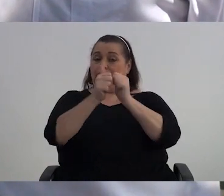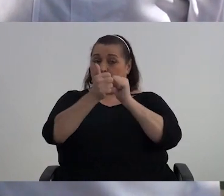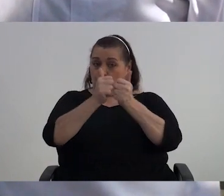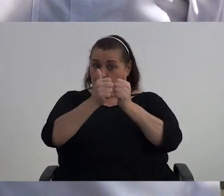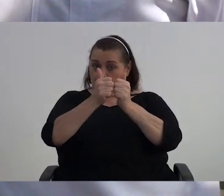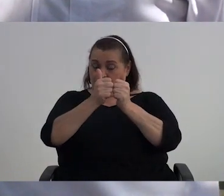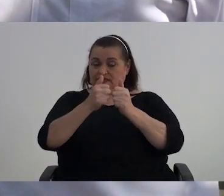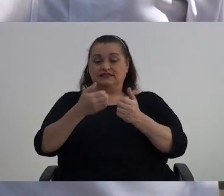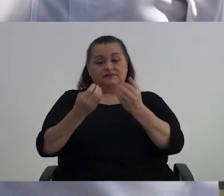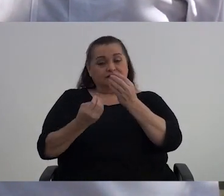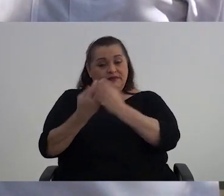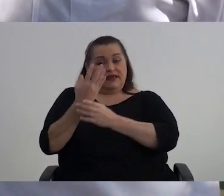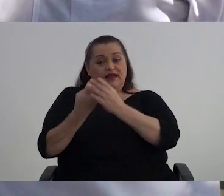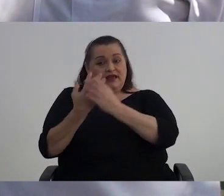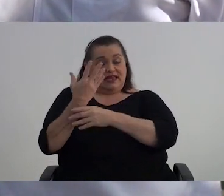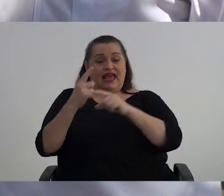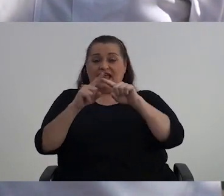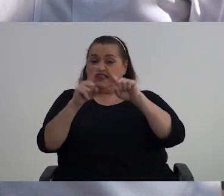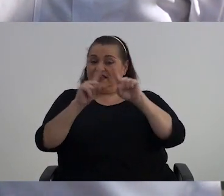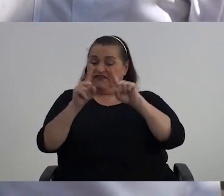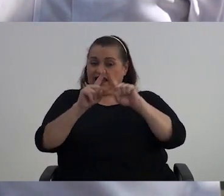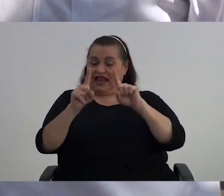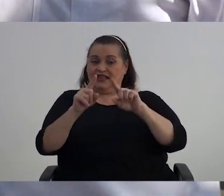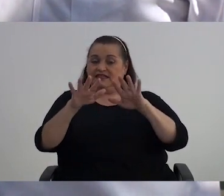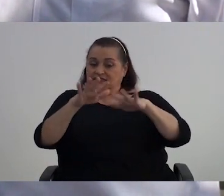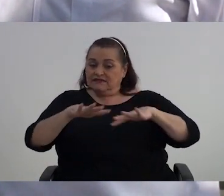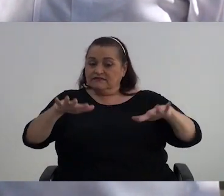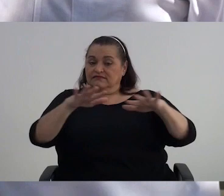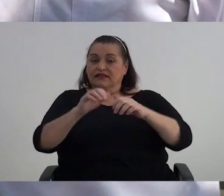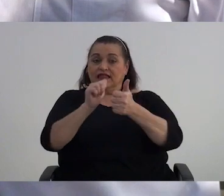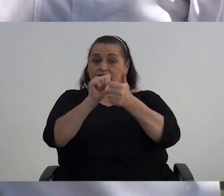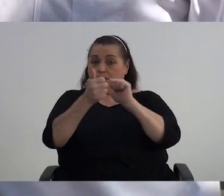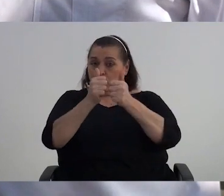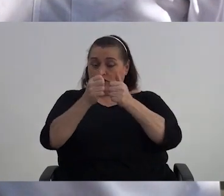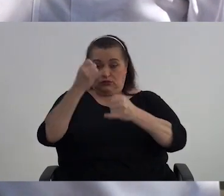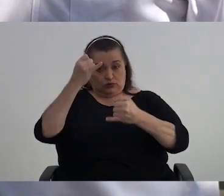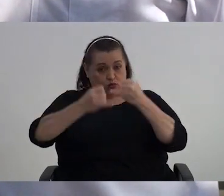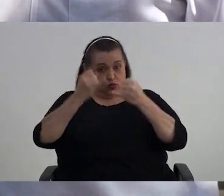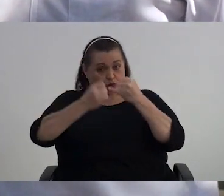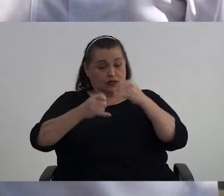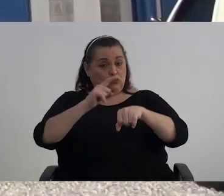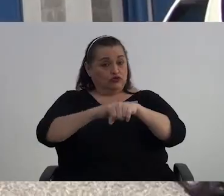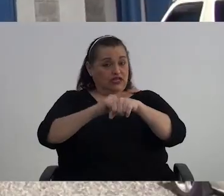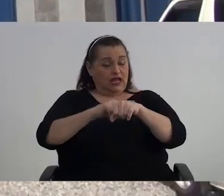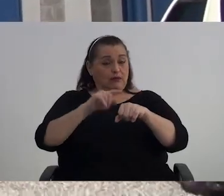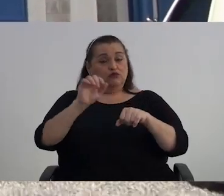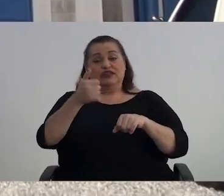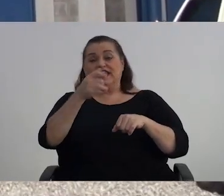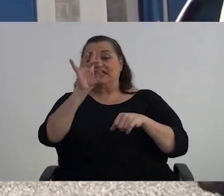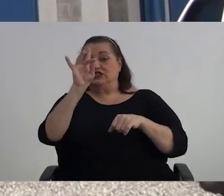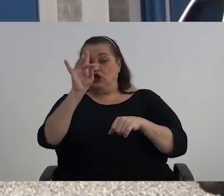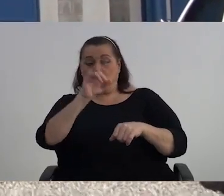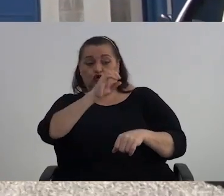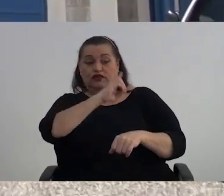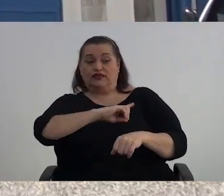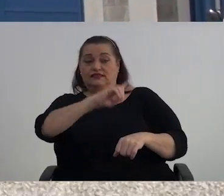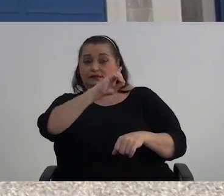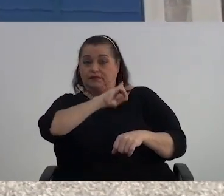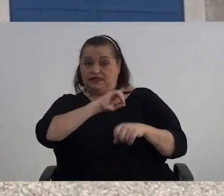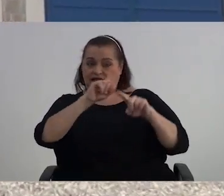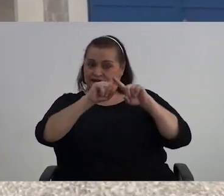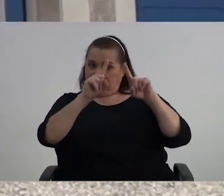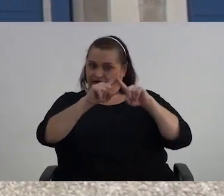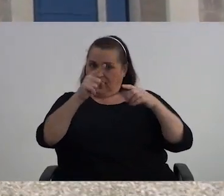creando una serie de disciplinas deportivas en los últimos tiempos. Alrededor de 18 disciplinas tenemos actualmente